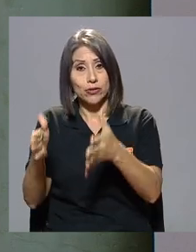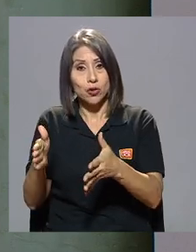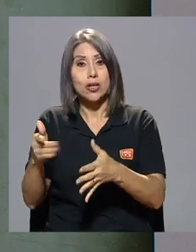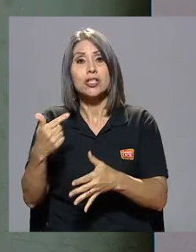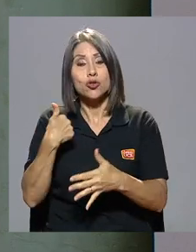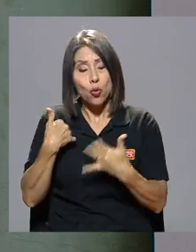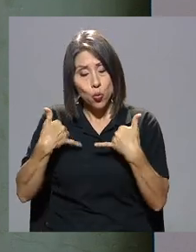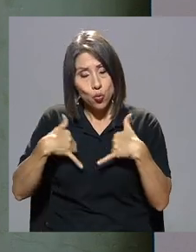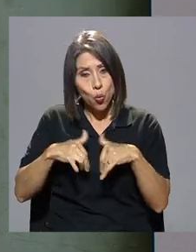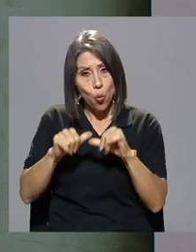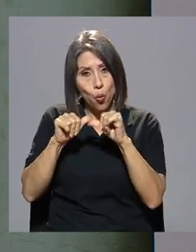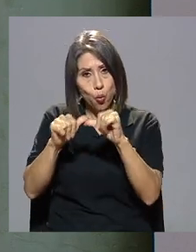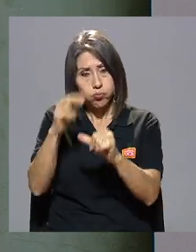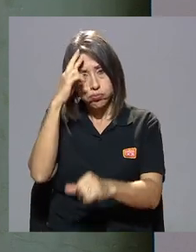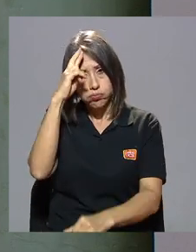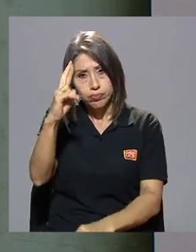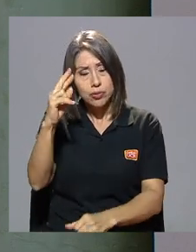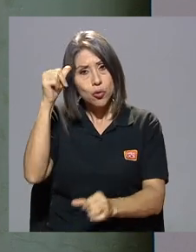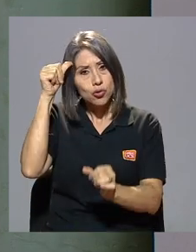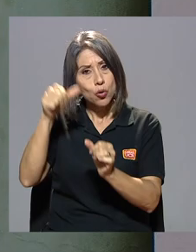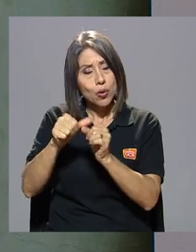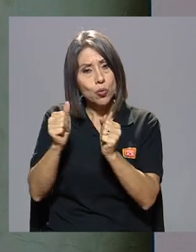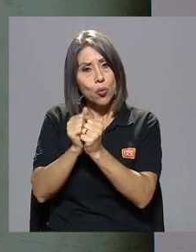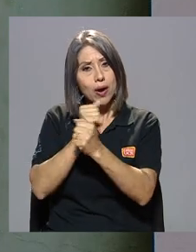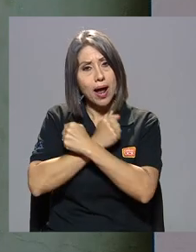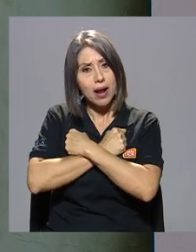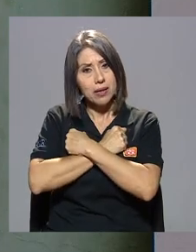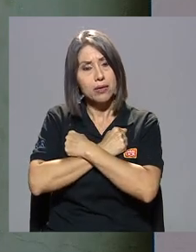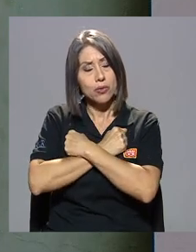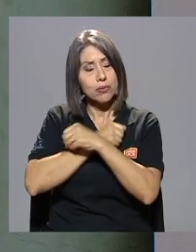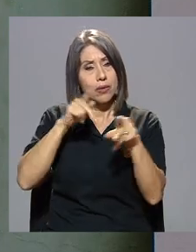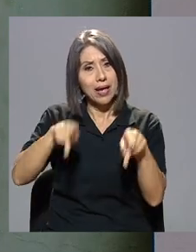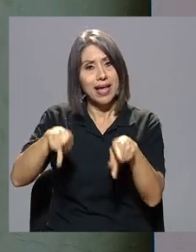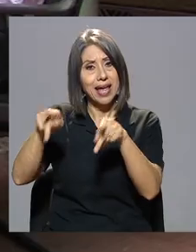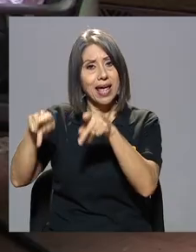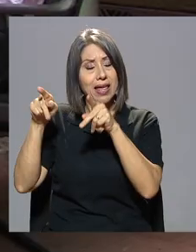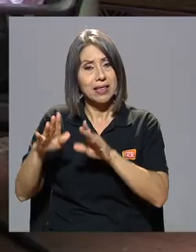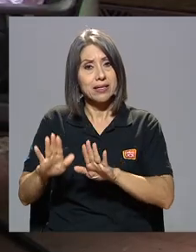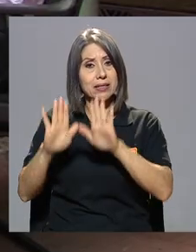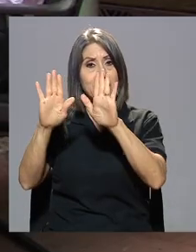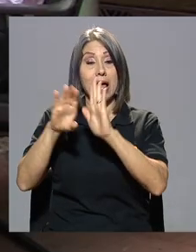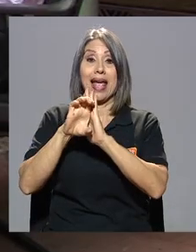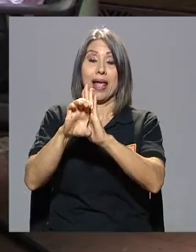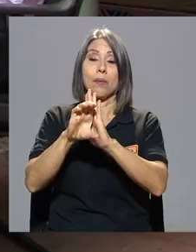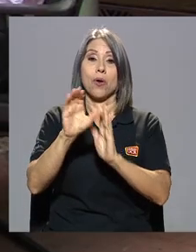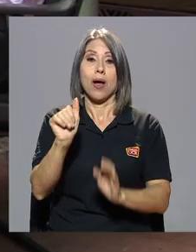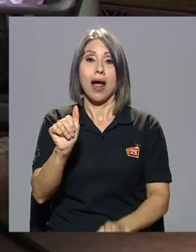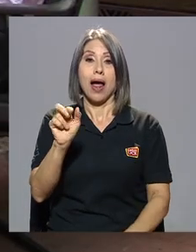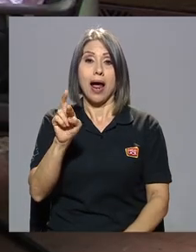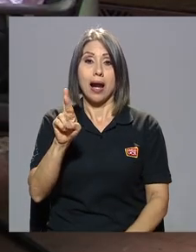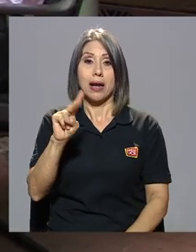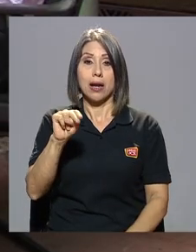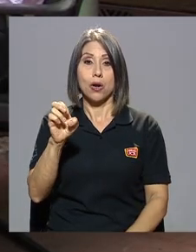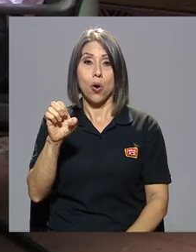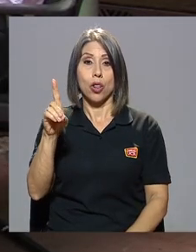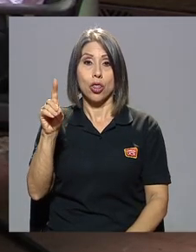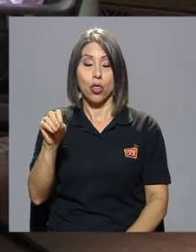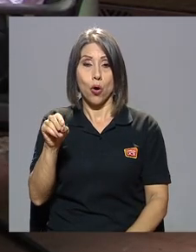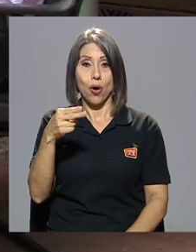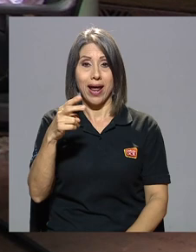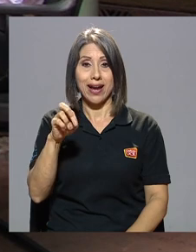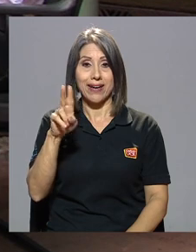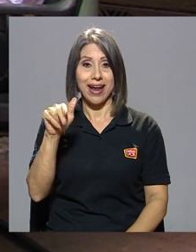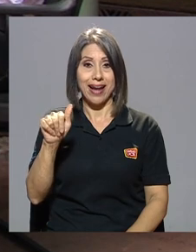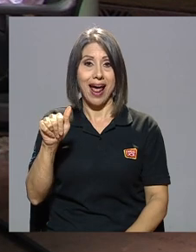de los profesores yo los sigo respetando y los recuerdo con un gran cariño gente extraordinaria en cuenta don Arnoldo Herrera que